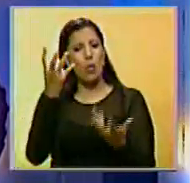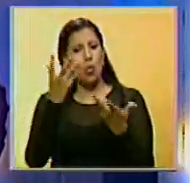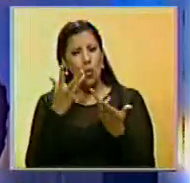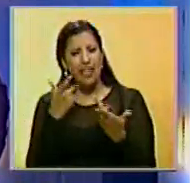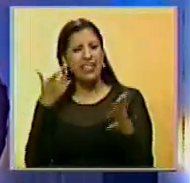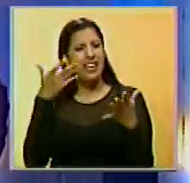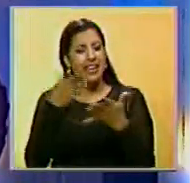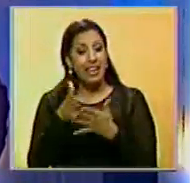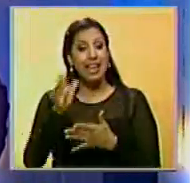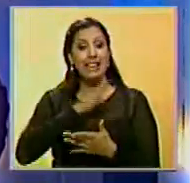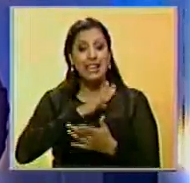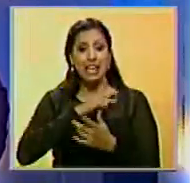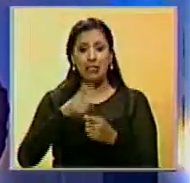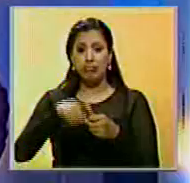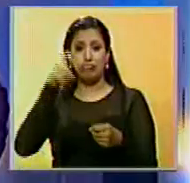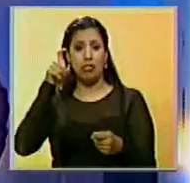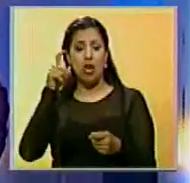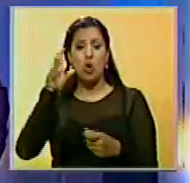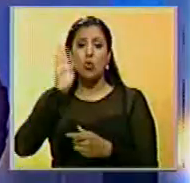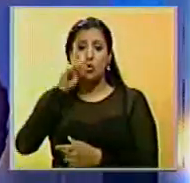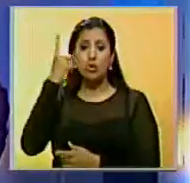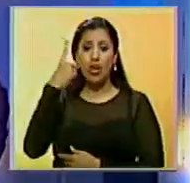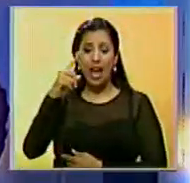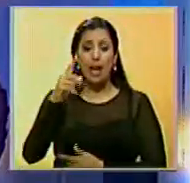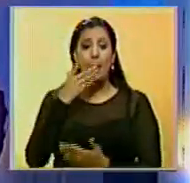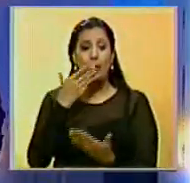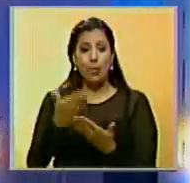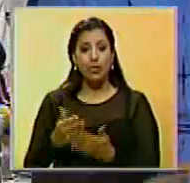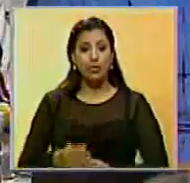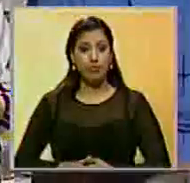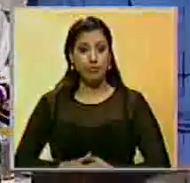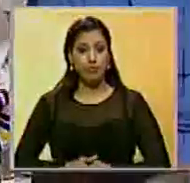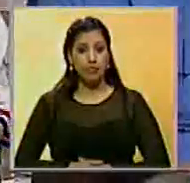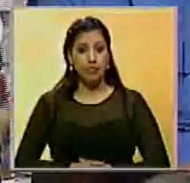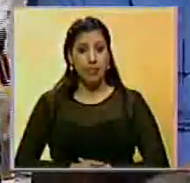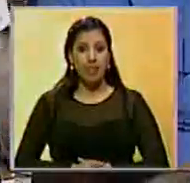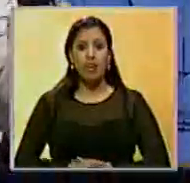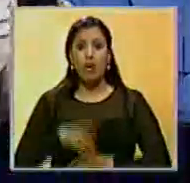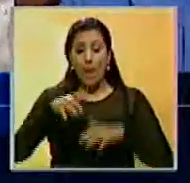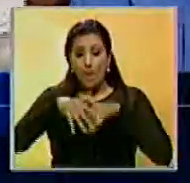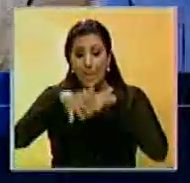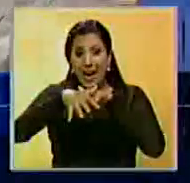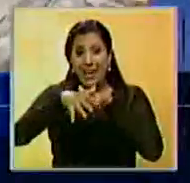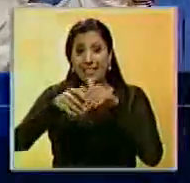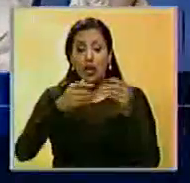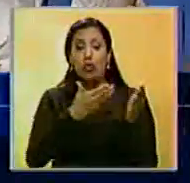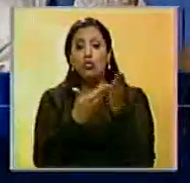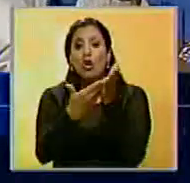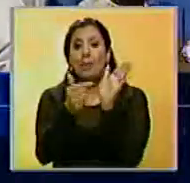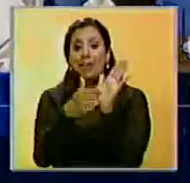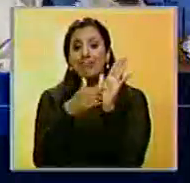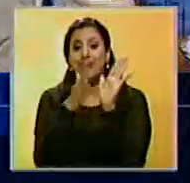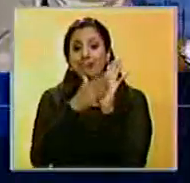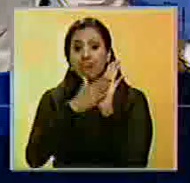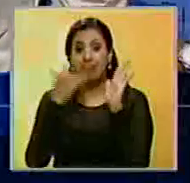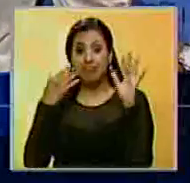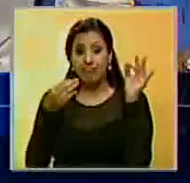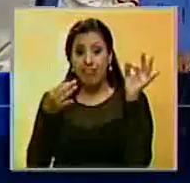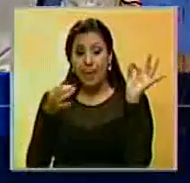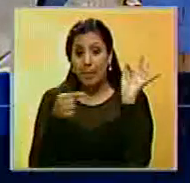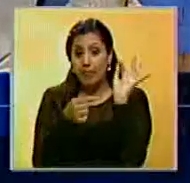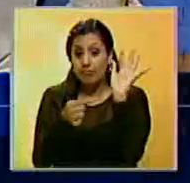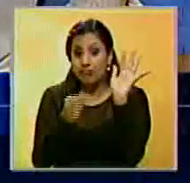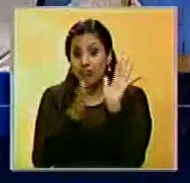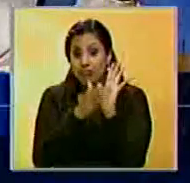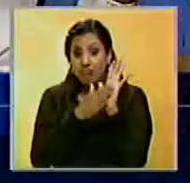nos dice que se desligaron de hechos irregulares que se presentaron. La movilización era para entregar esto, este